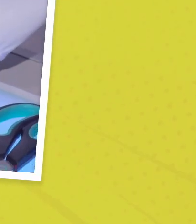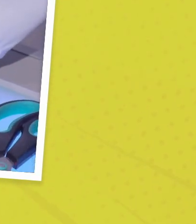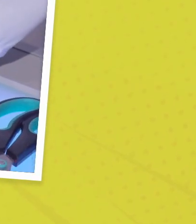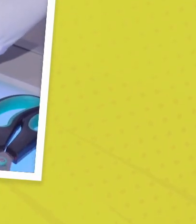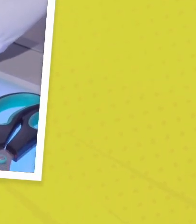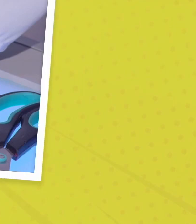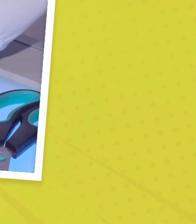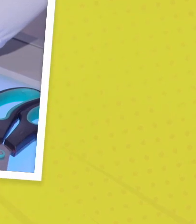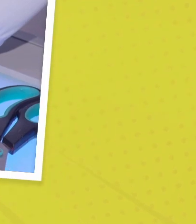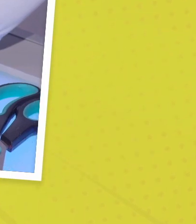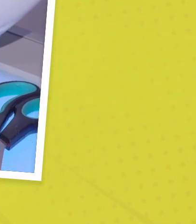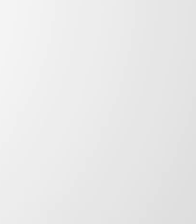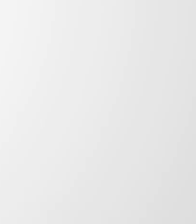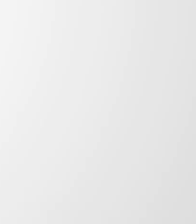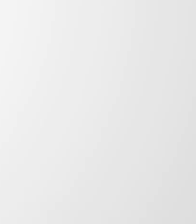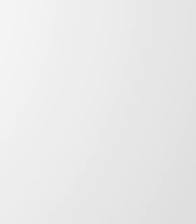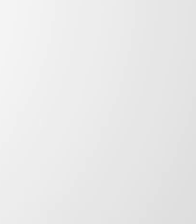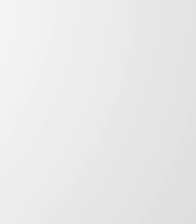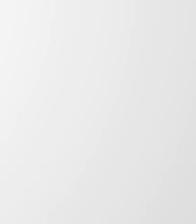discutir los resultados.